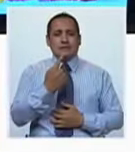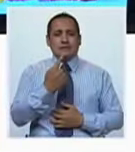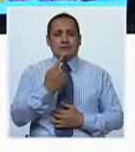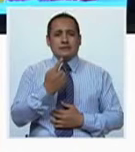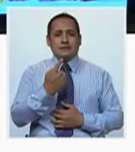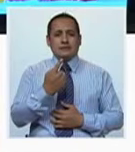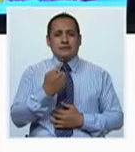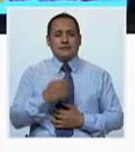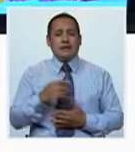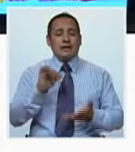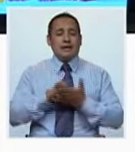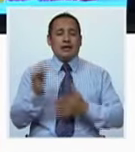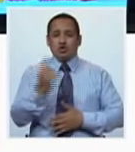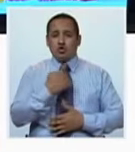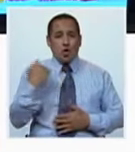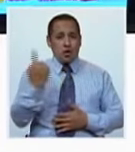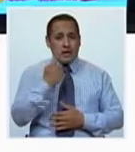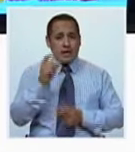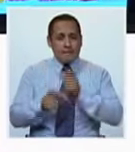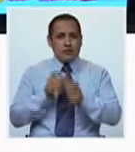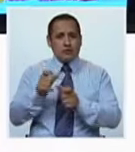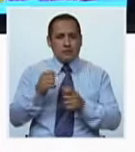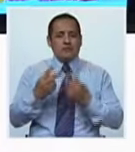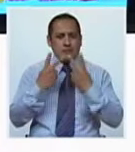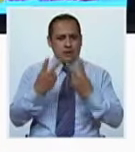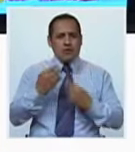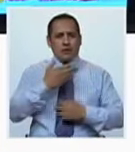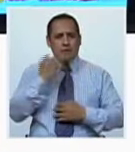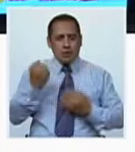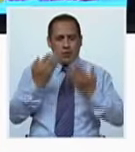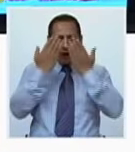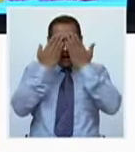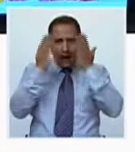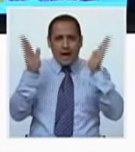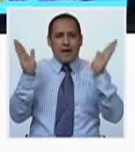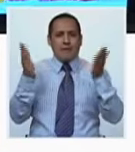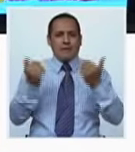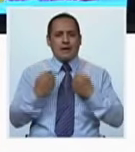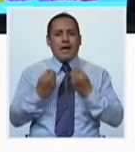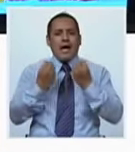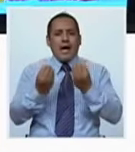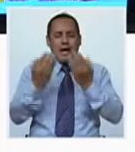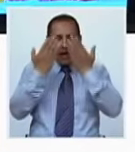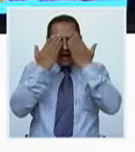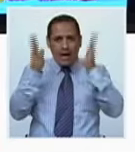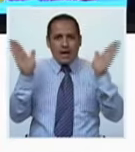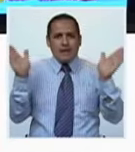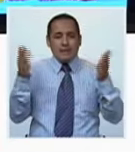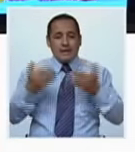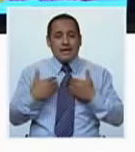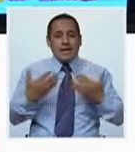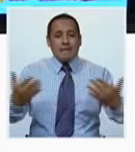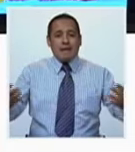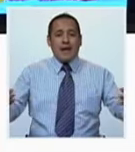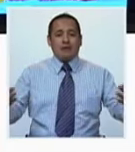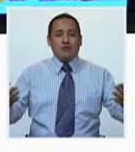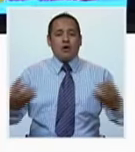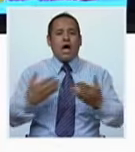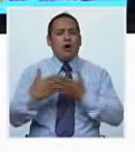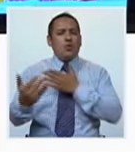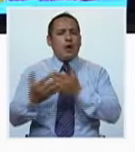todas las personas deberíamos de ser más abiertos, abrir los brazos